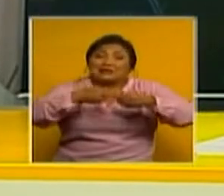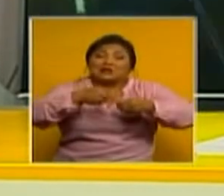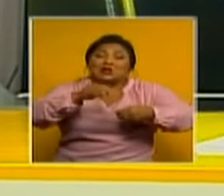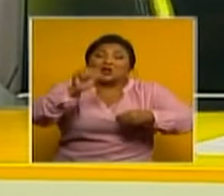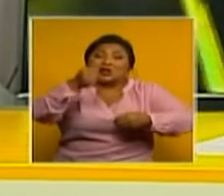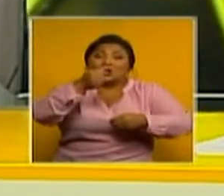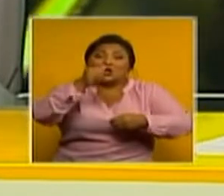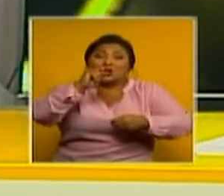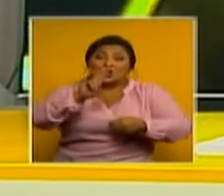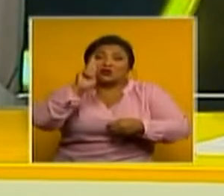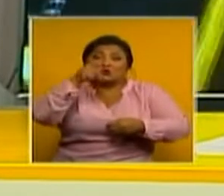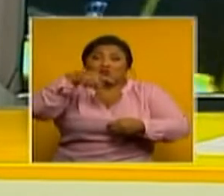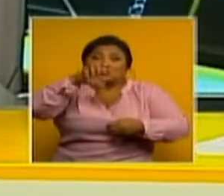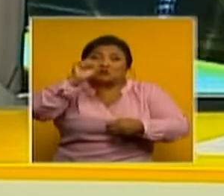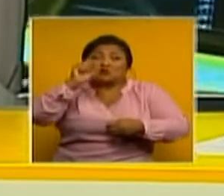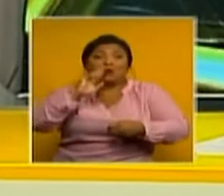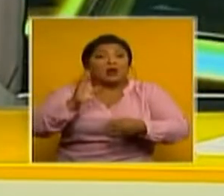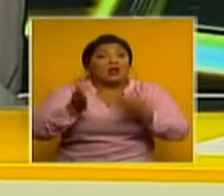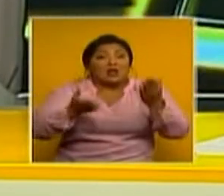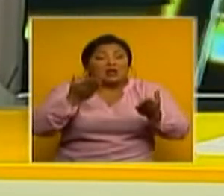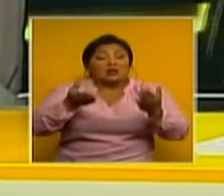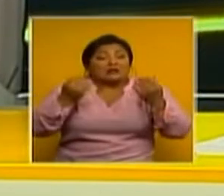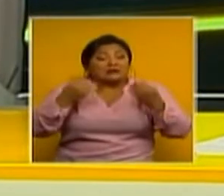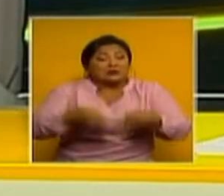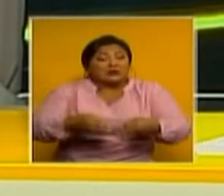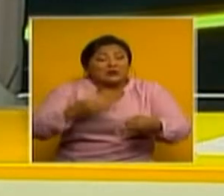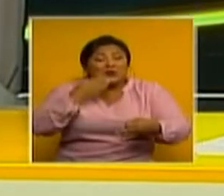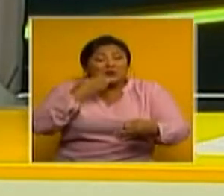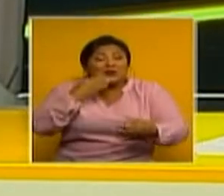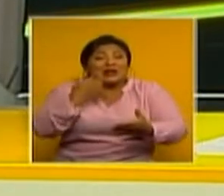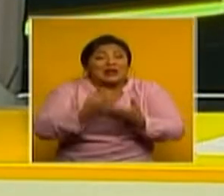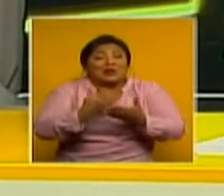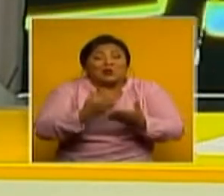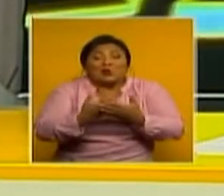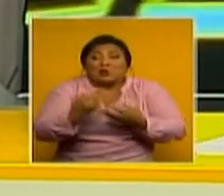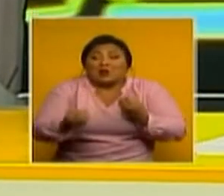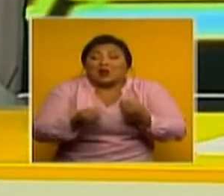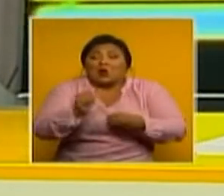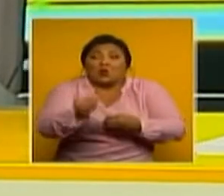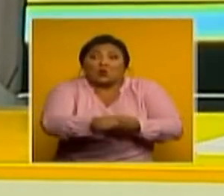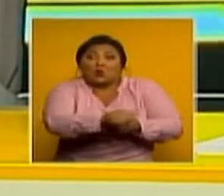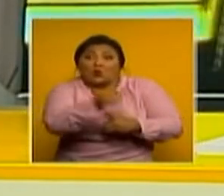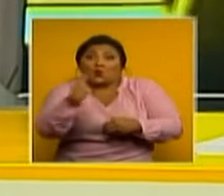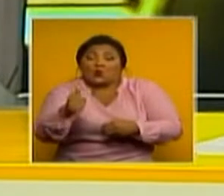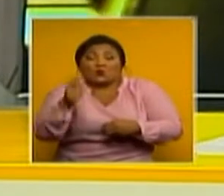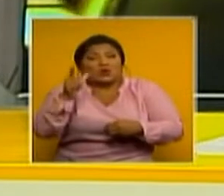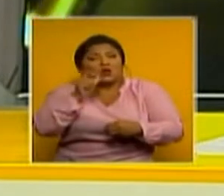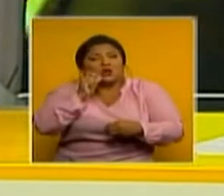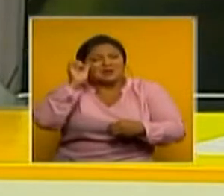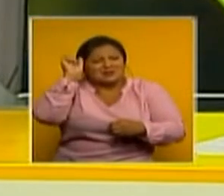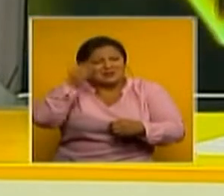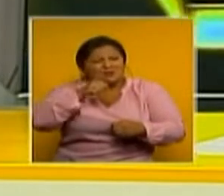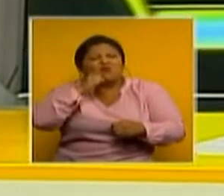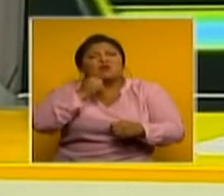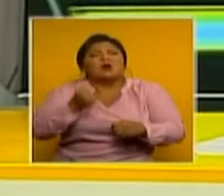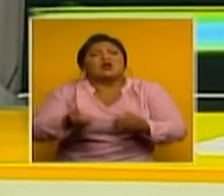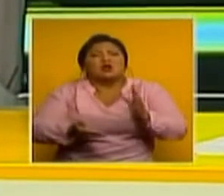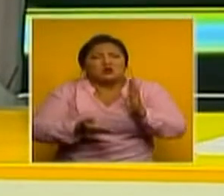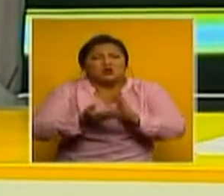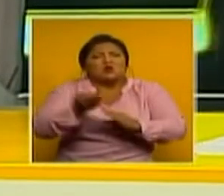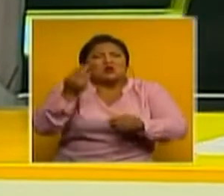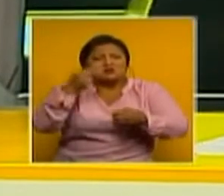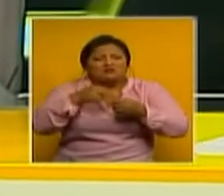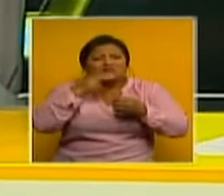consideran que de cumplirse sí les afectaría en su economía mientras que otros creen que sí pueden asimilar ese